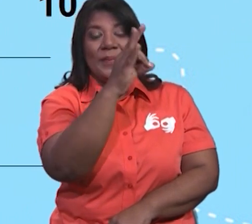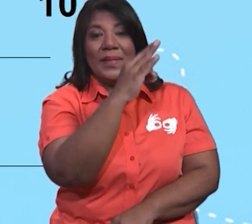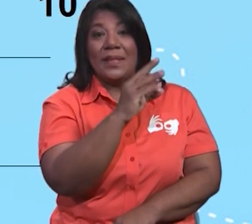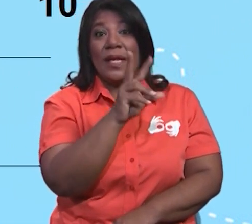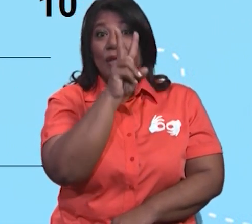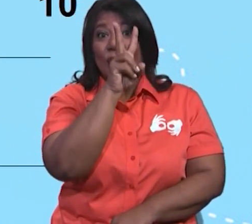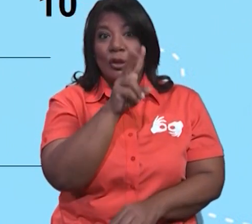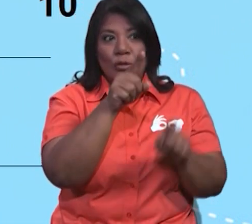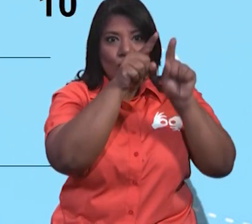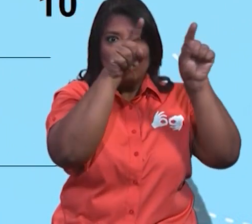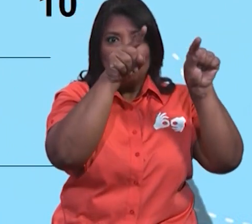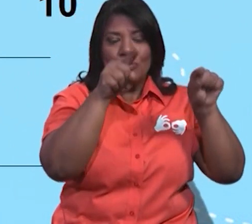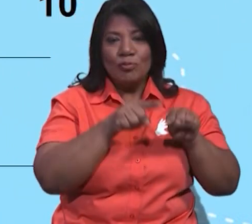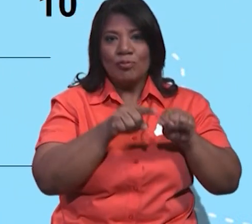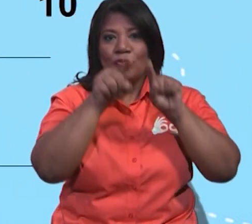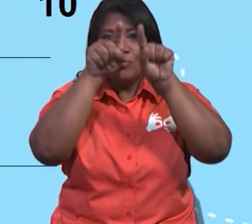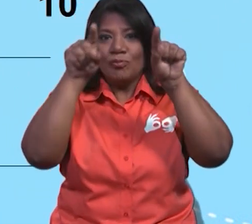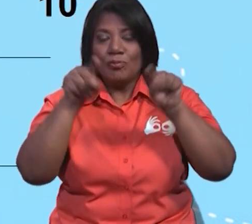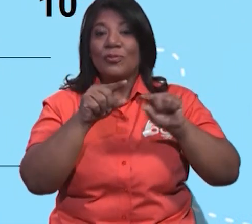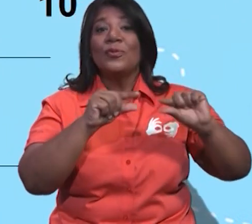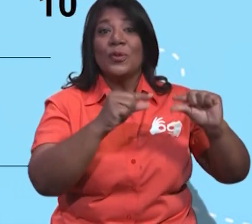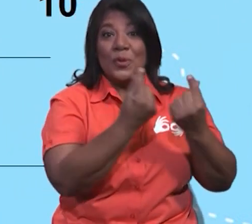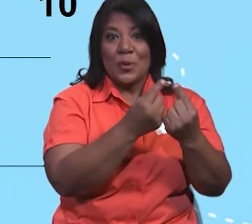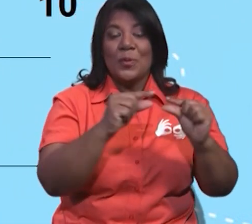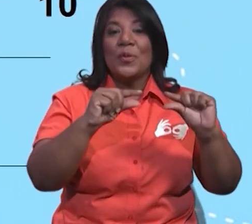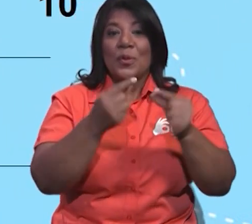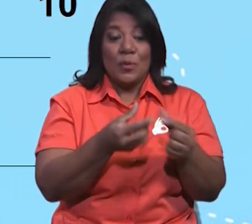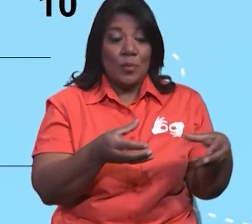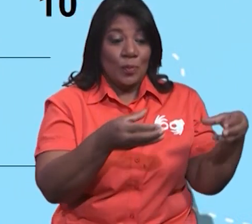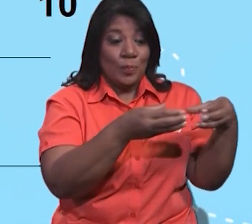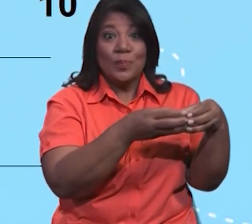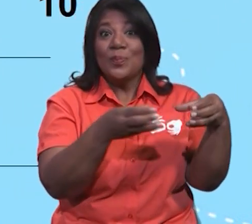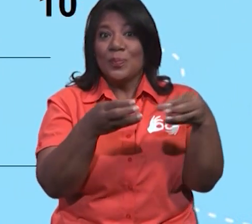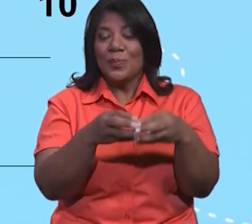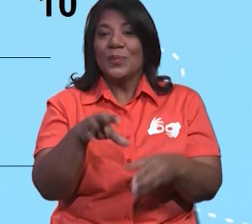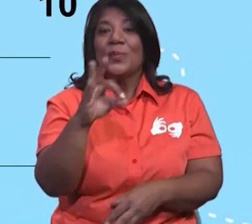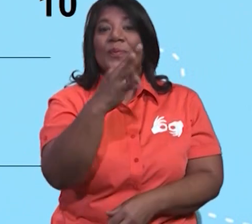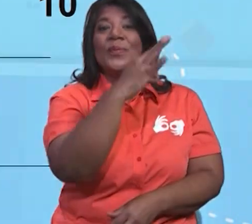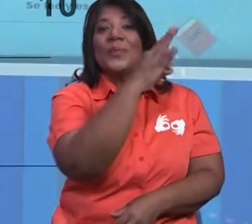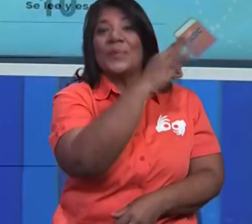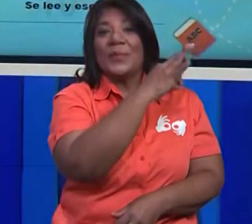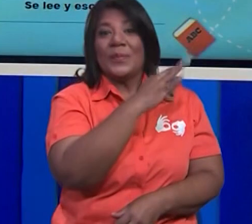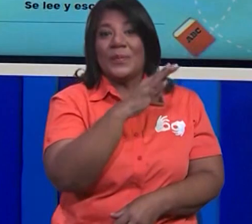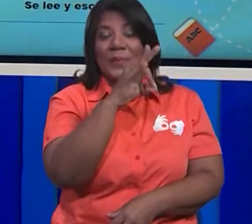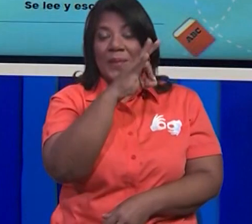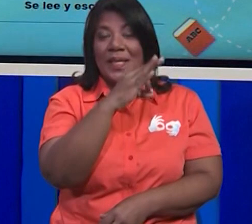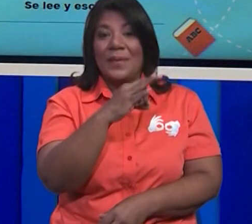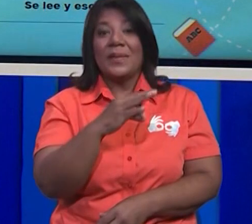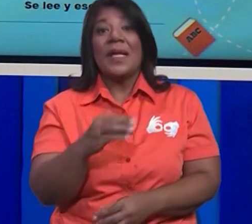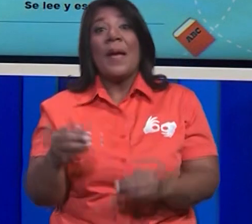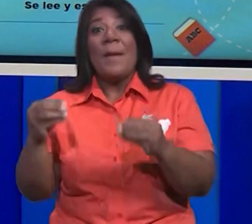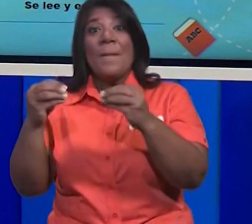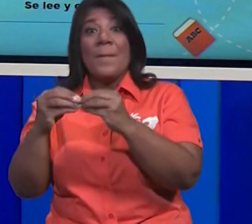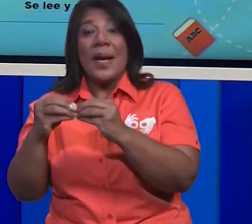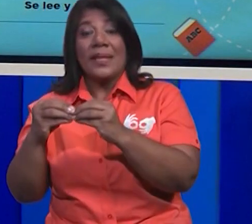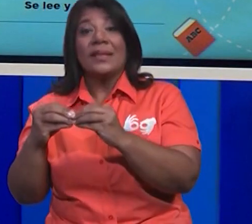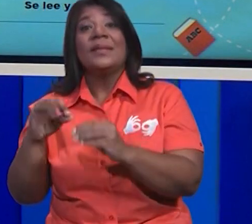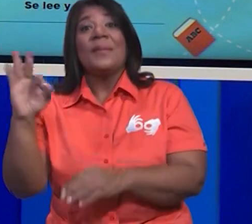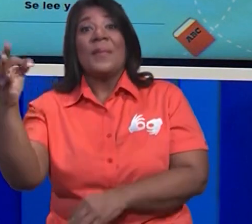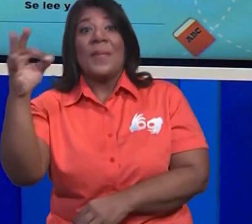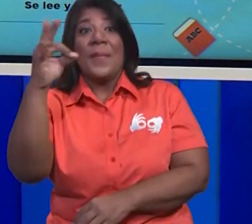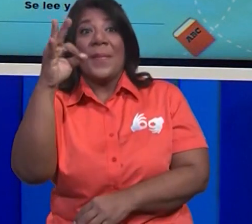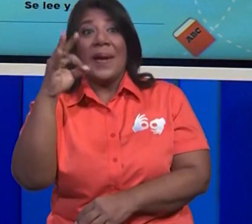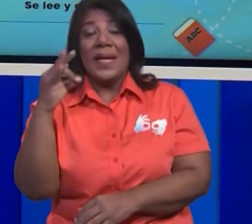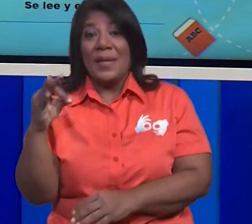de mariposas. Chicos, ¿cuántas mariposas habrán aquí? Si tenemos un grupo de mariposas más otro grupo de mariposas. ¿Cuántas